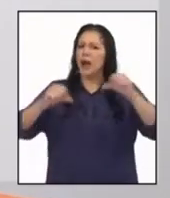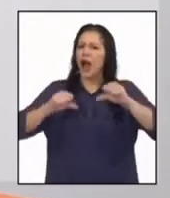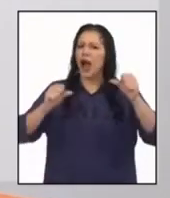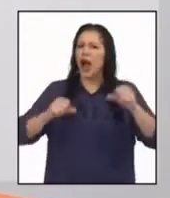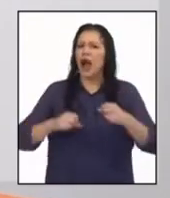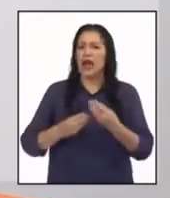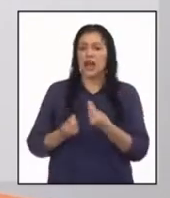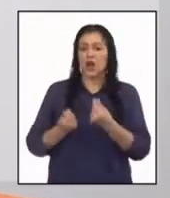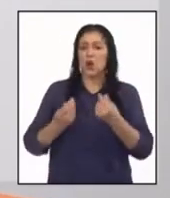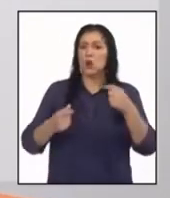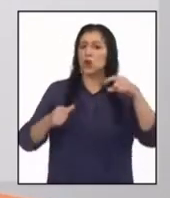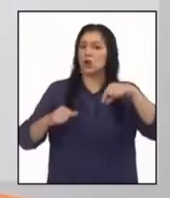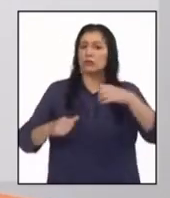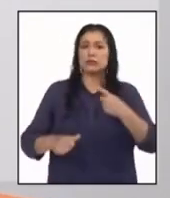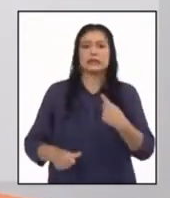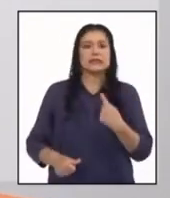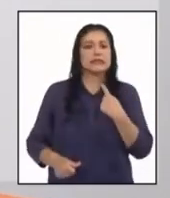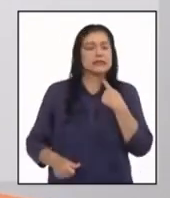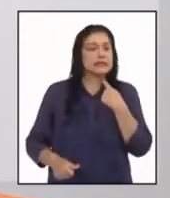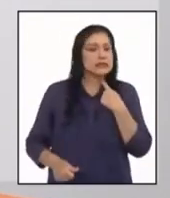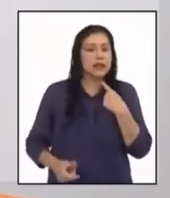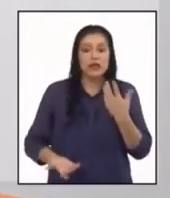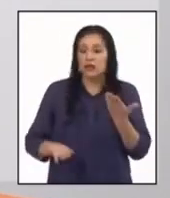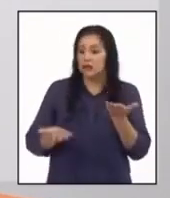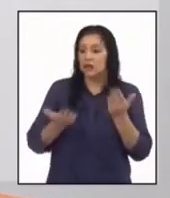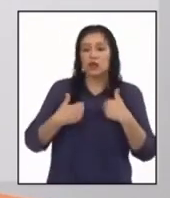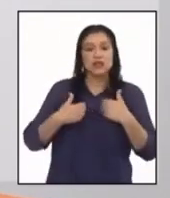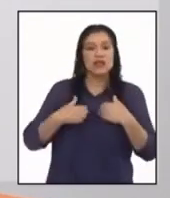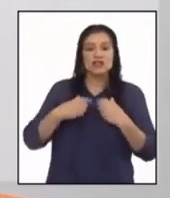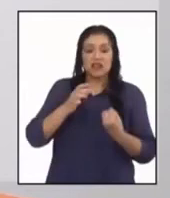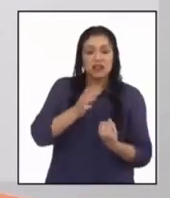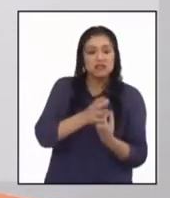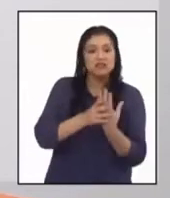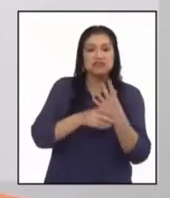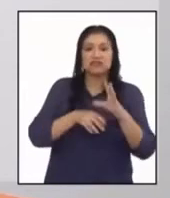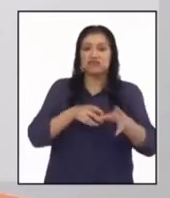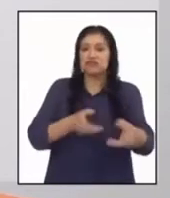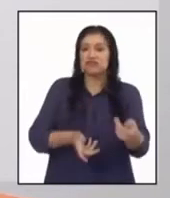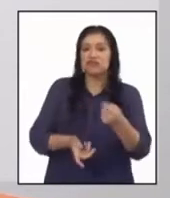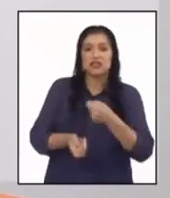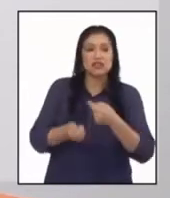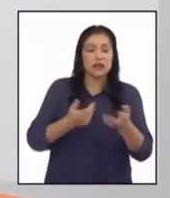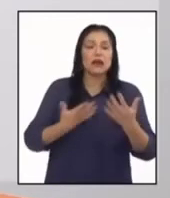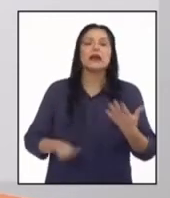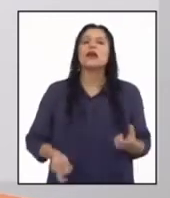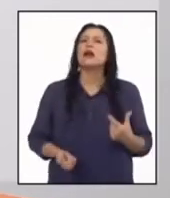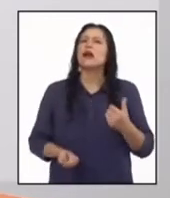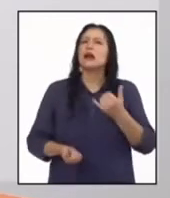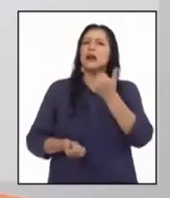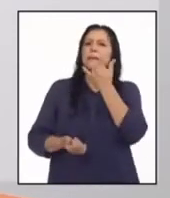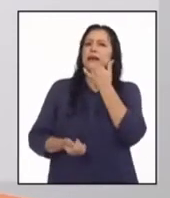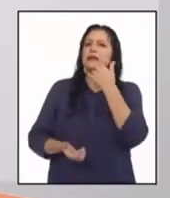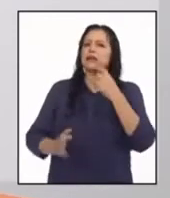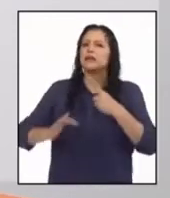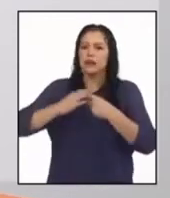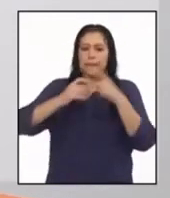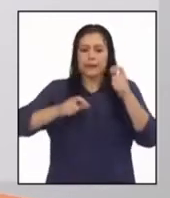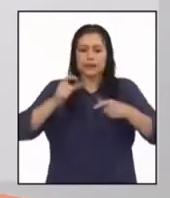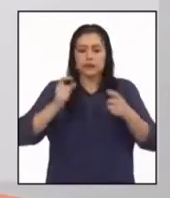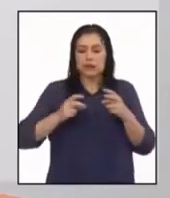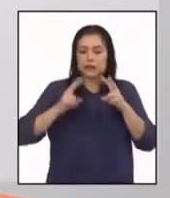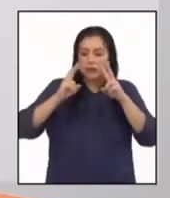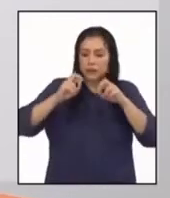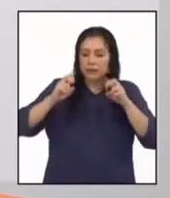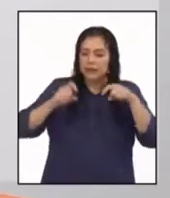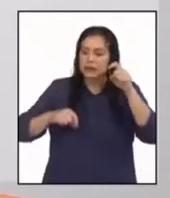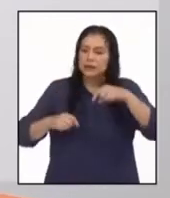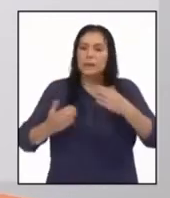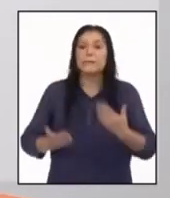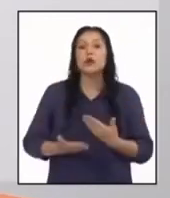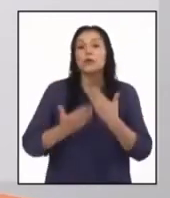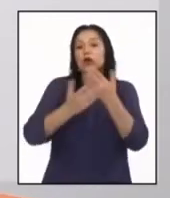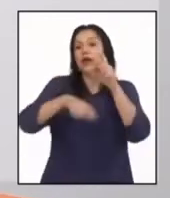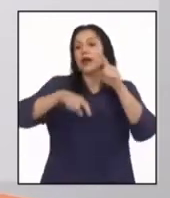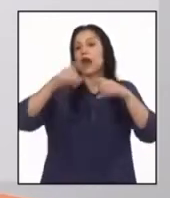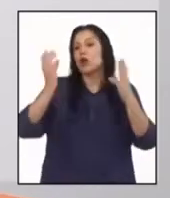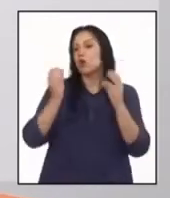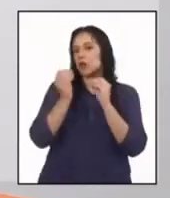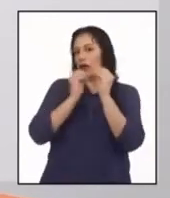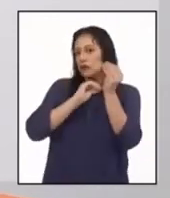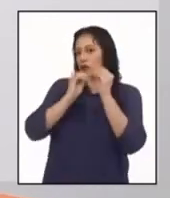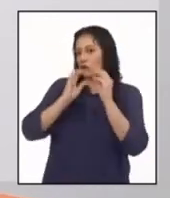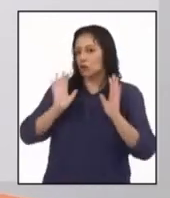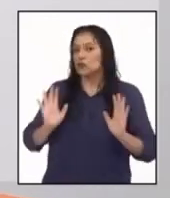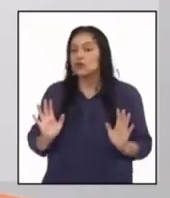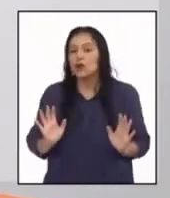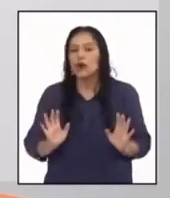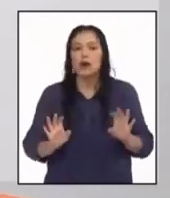las familias. No tendrían cosecha. Frente a esta situación, las personas que investigan deberán proponer alguna alternativa de